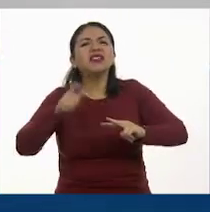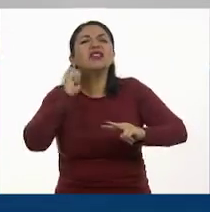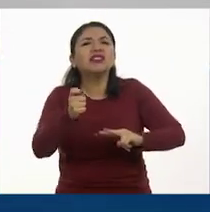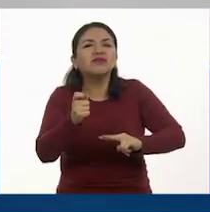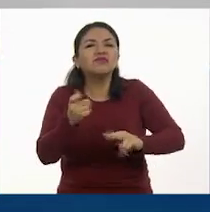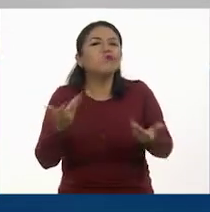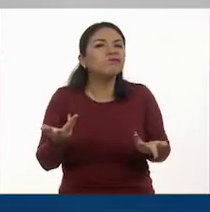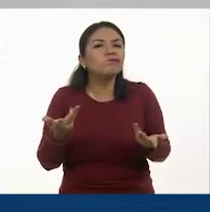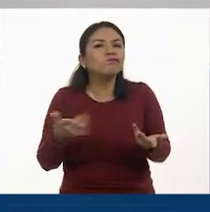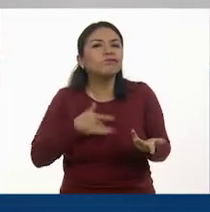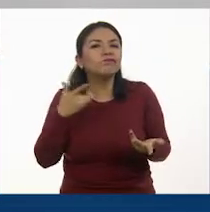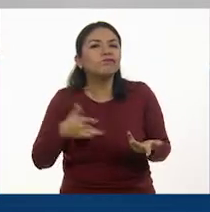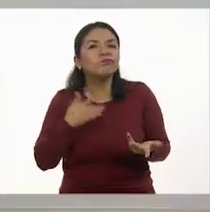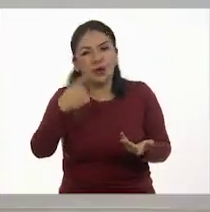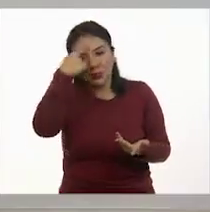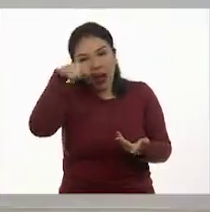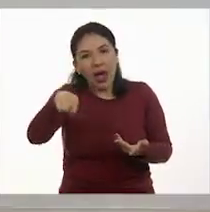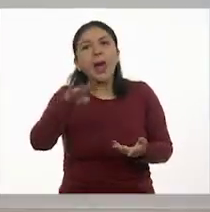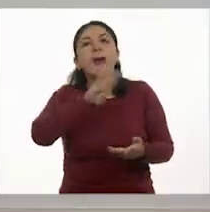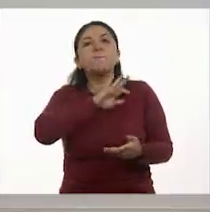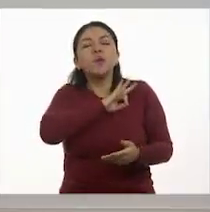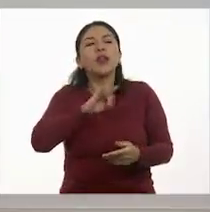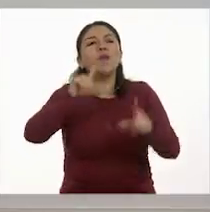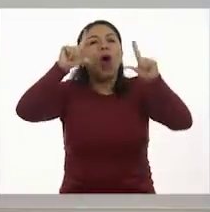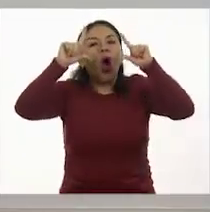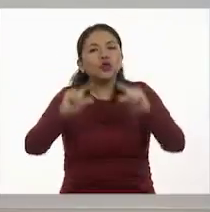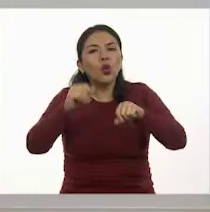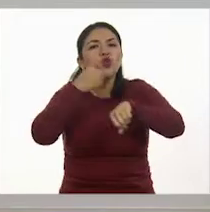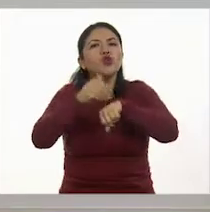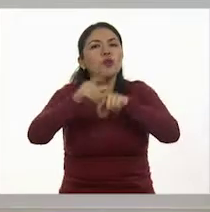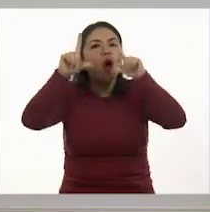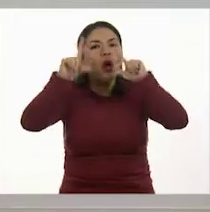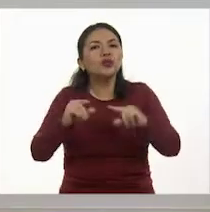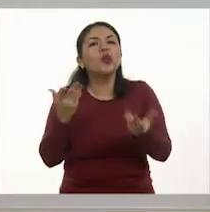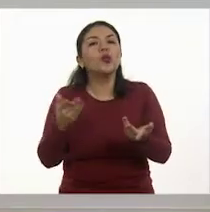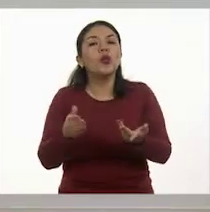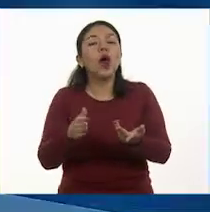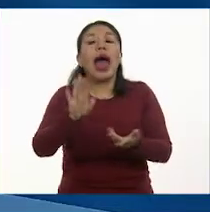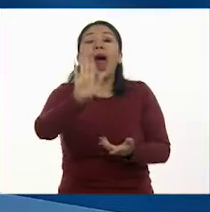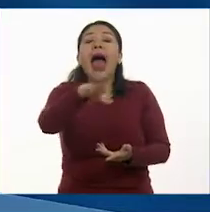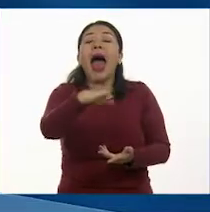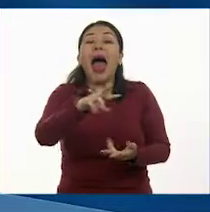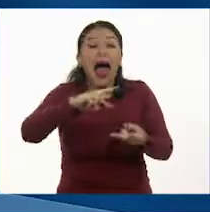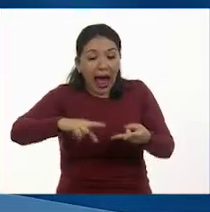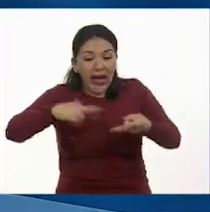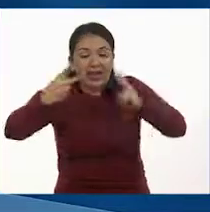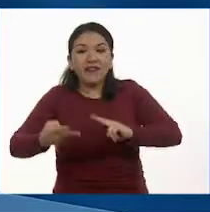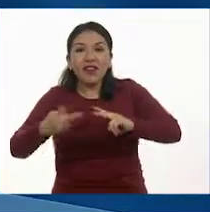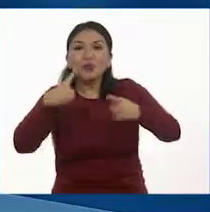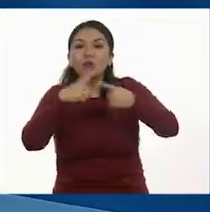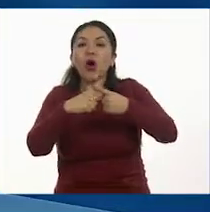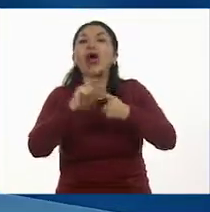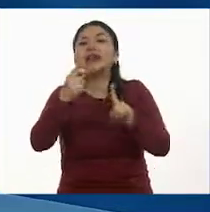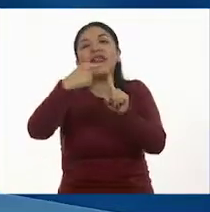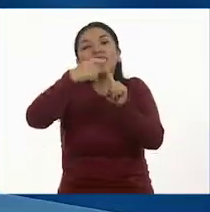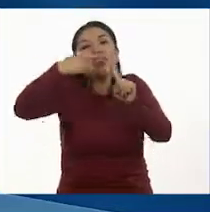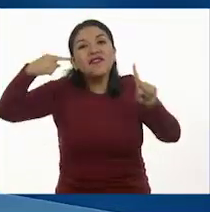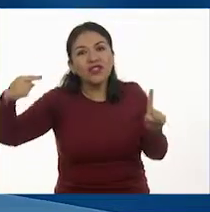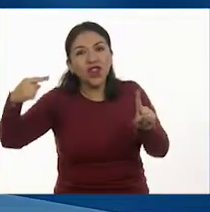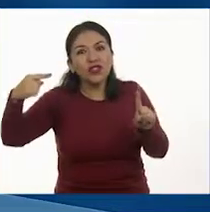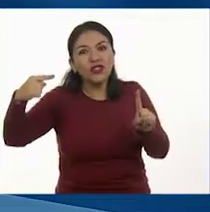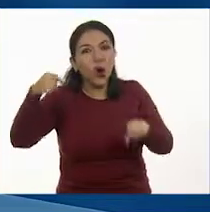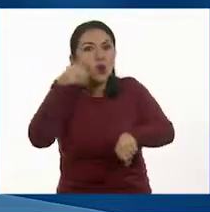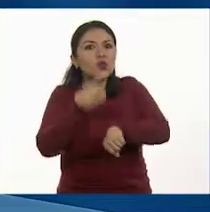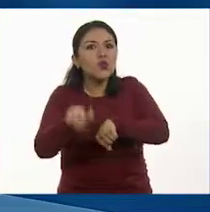fracciones más grandes? Ah, hacer la operación contraria. Podríamos dividir entre